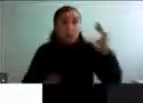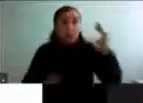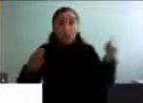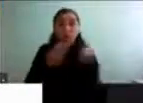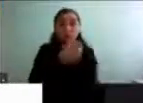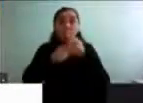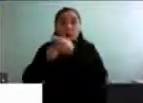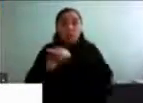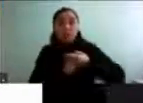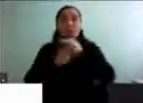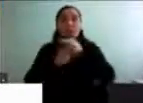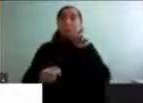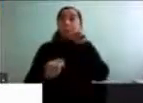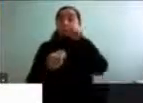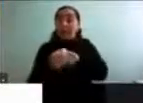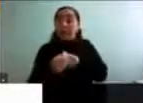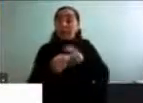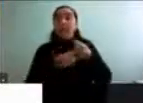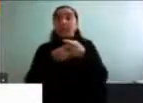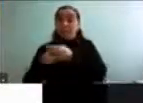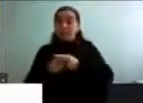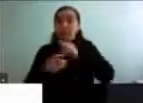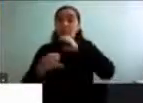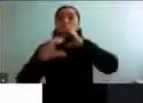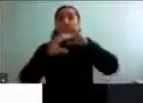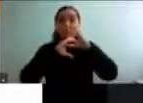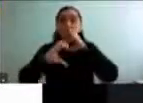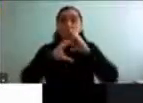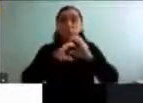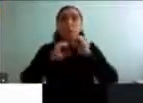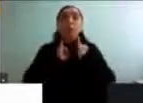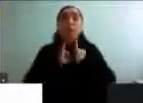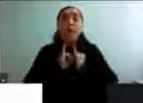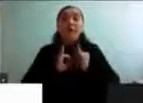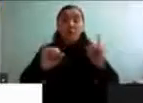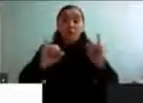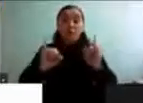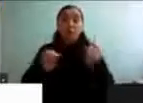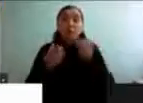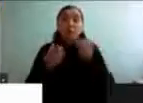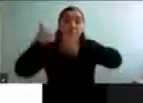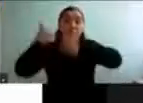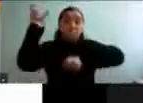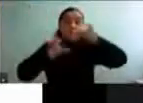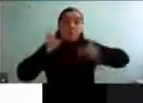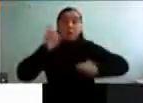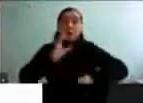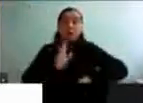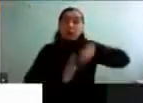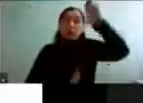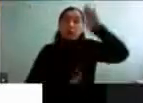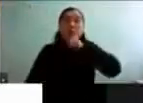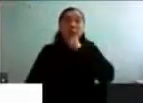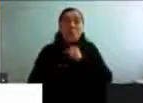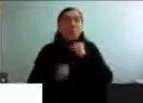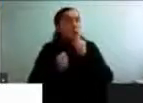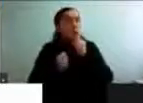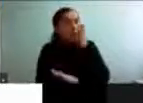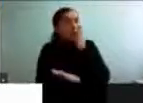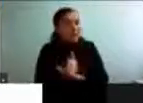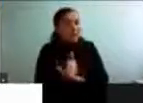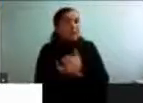la participación social, la comunicación e información para que las personas mayores puedan tomar decisiones informadas,